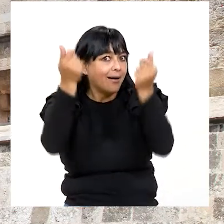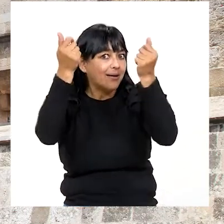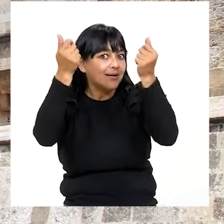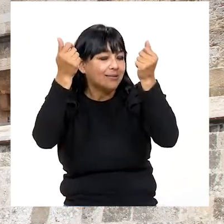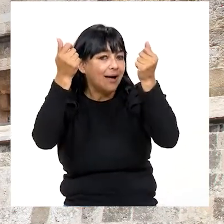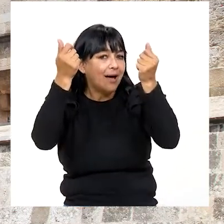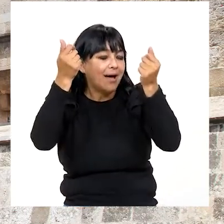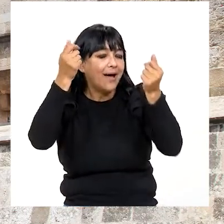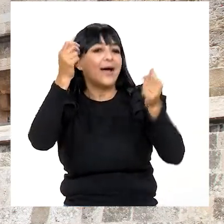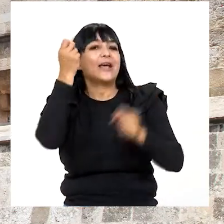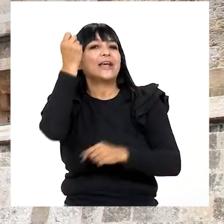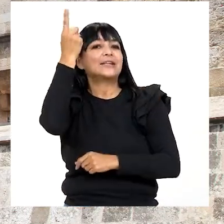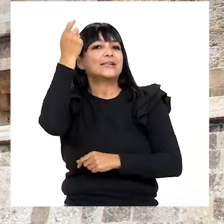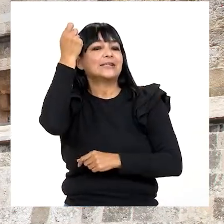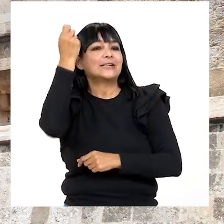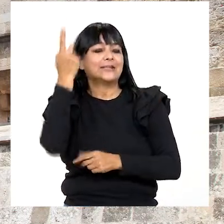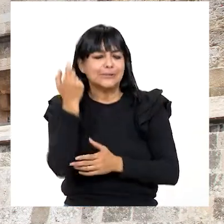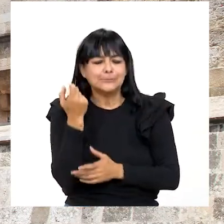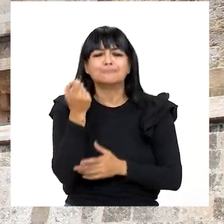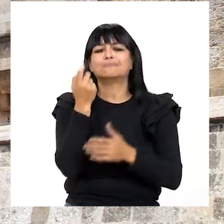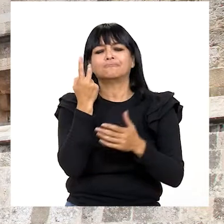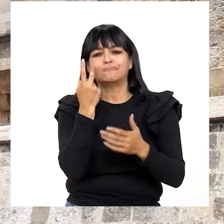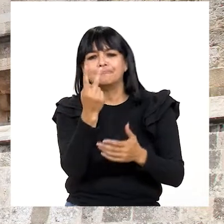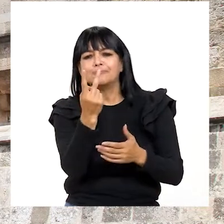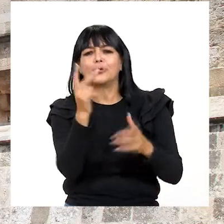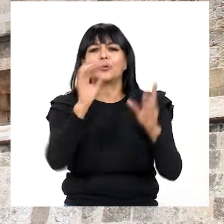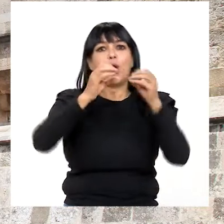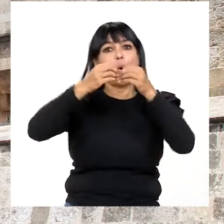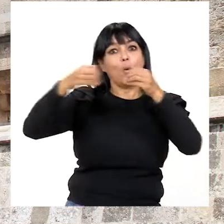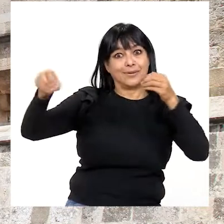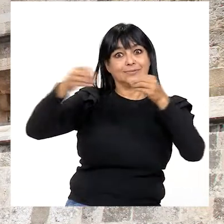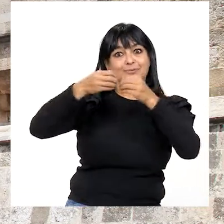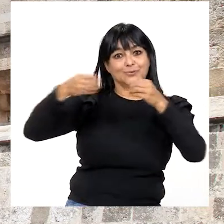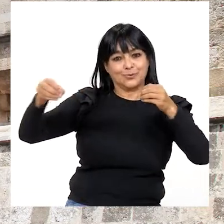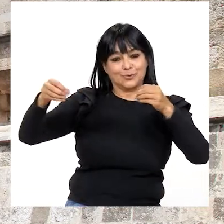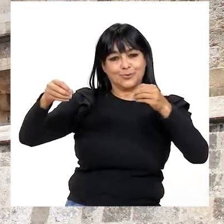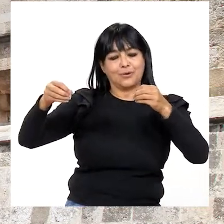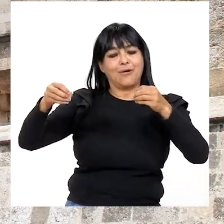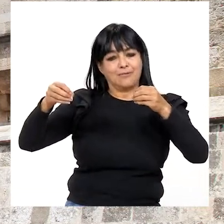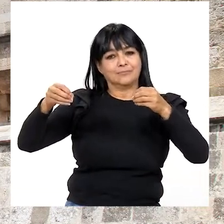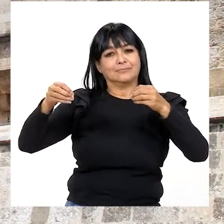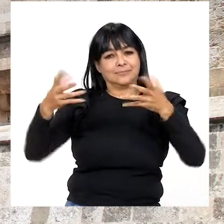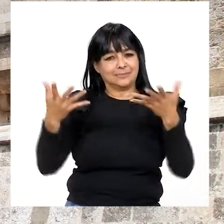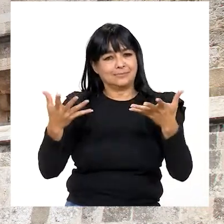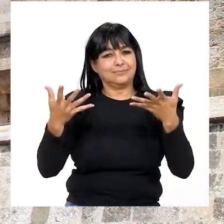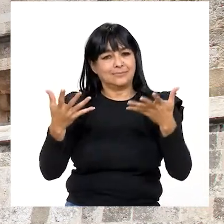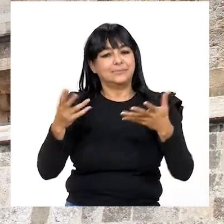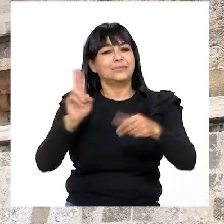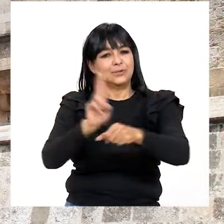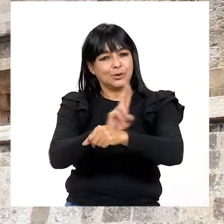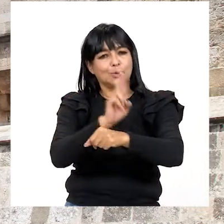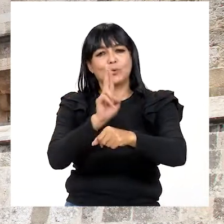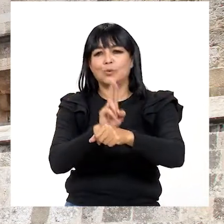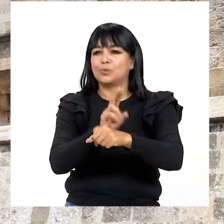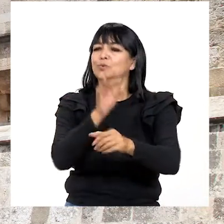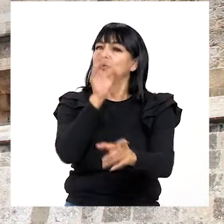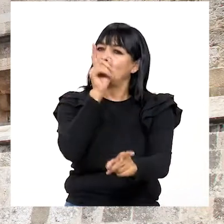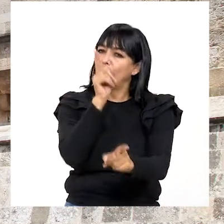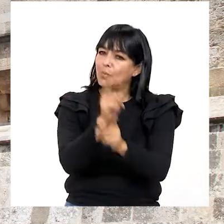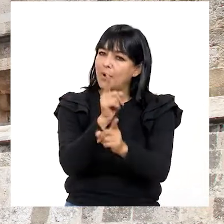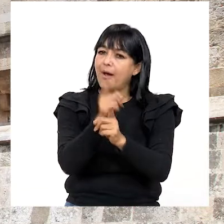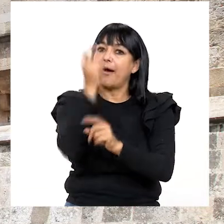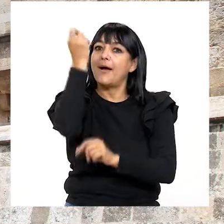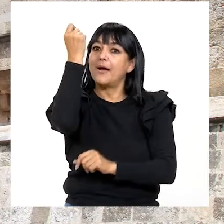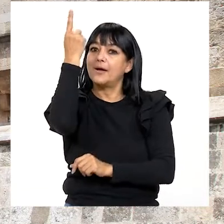metáforas facilitan la interpretación de alguna oración Se convierte en la herramienta ideal